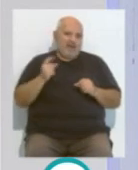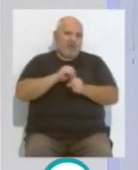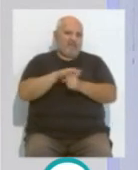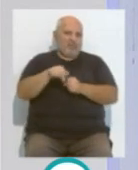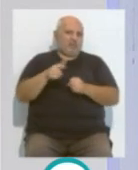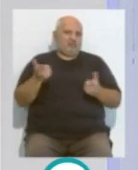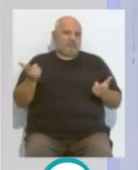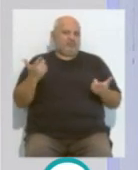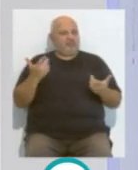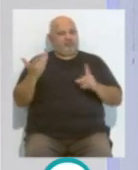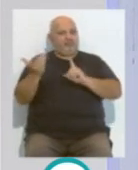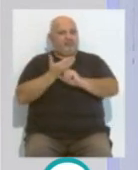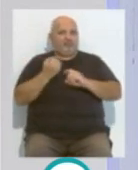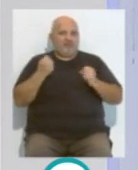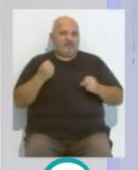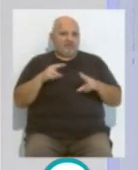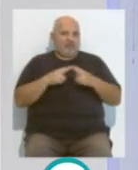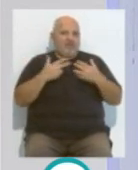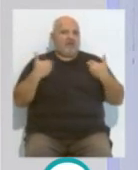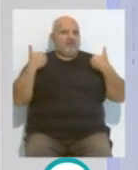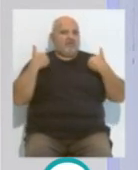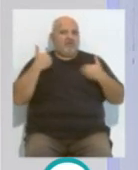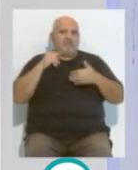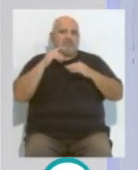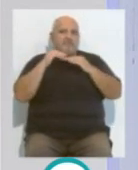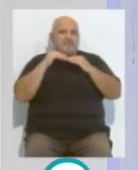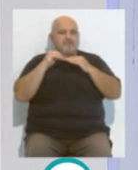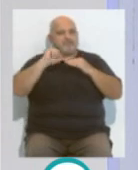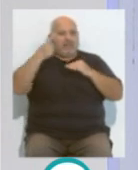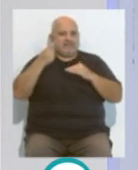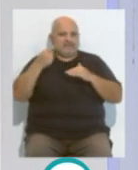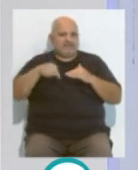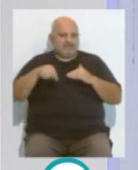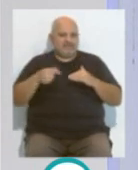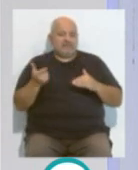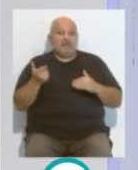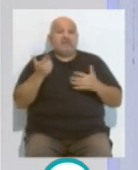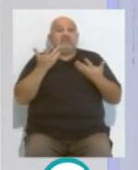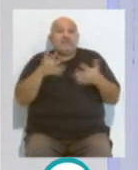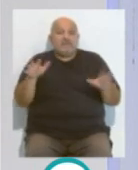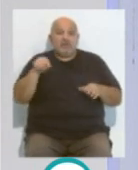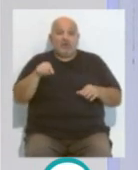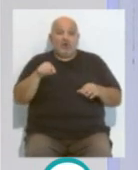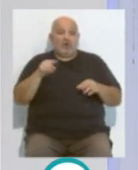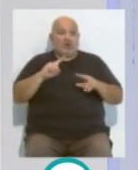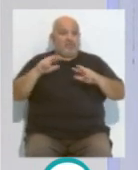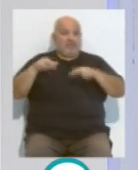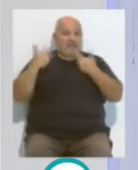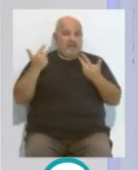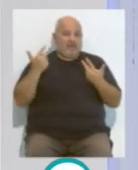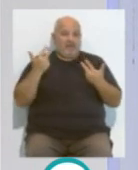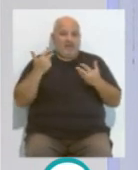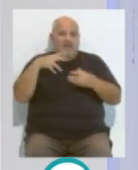creo que la responsabilidad está un poco por encima en estos momentos y si esa responsabilidad nos permite disfrutar